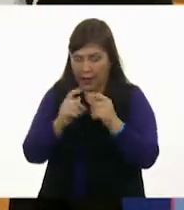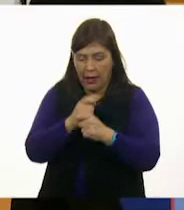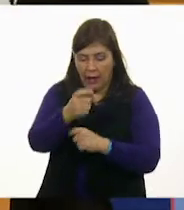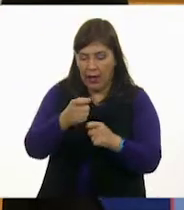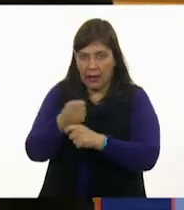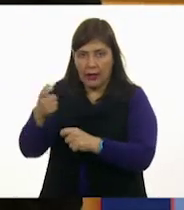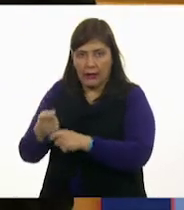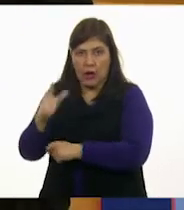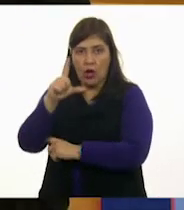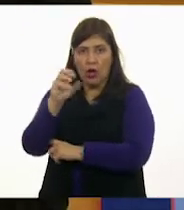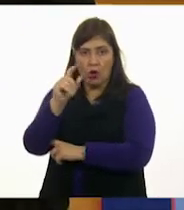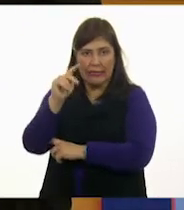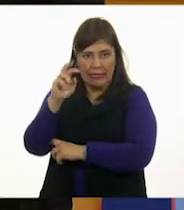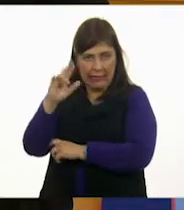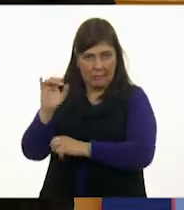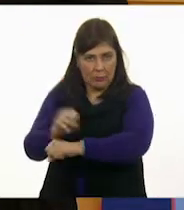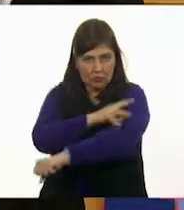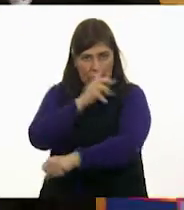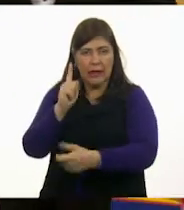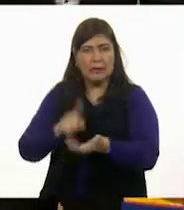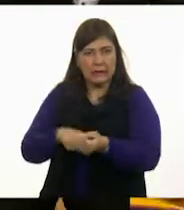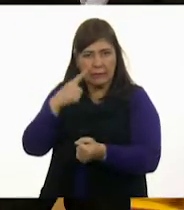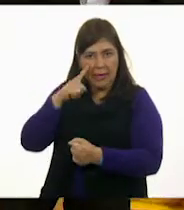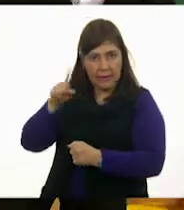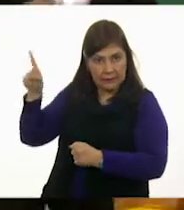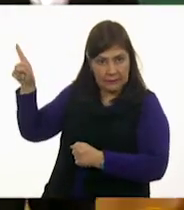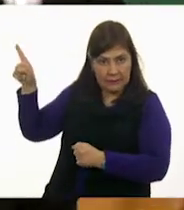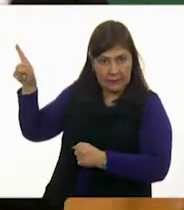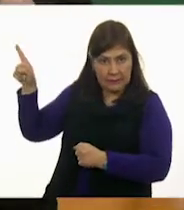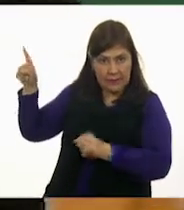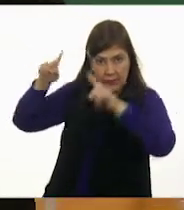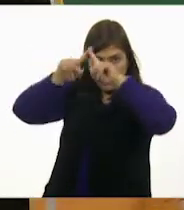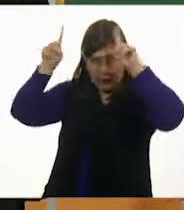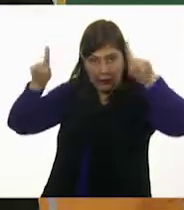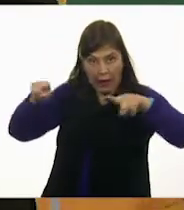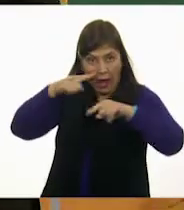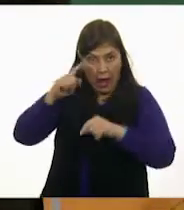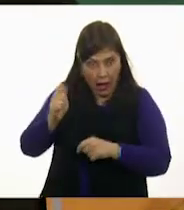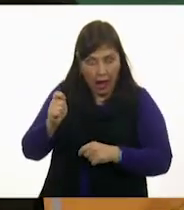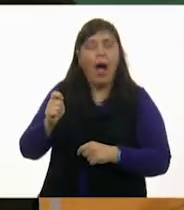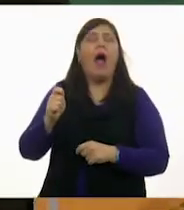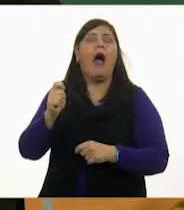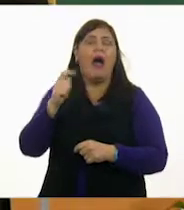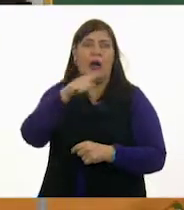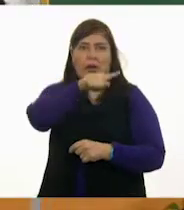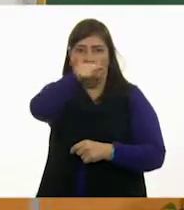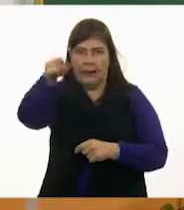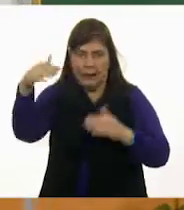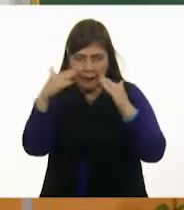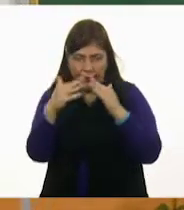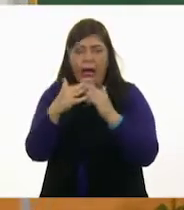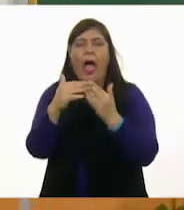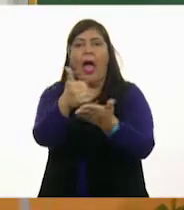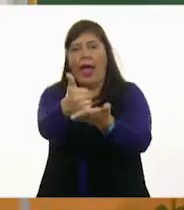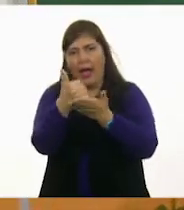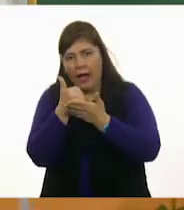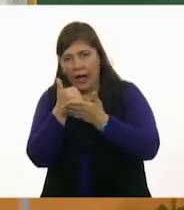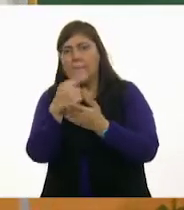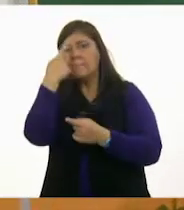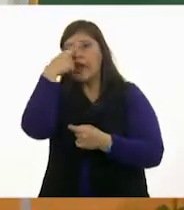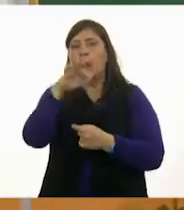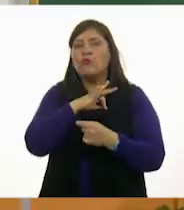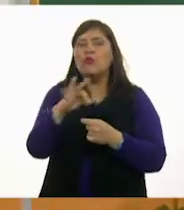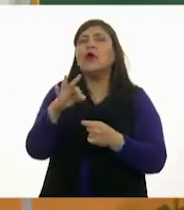emocional, la tarjeta de la lotería emocional. Y ustedes allá en casa nos van a ayudar a resolver todas estas